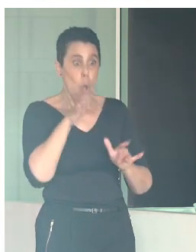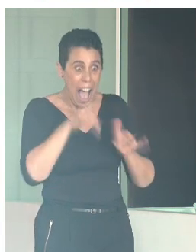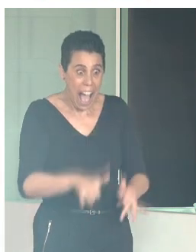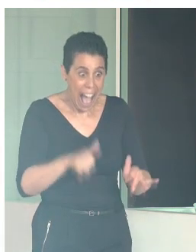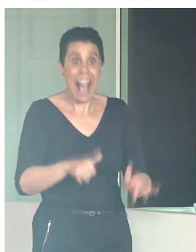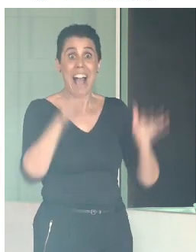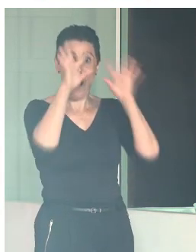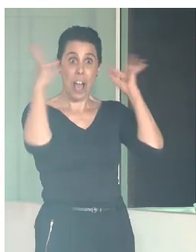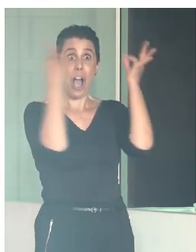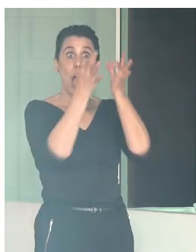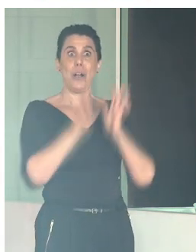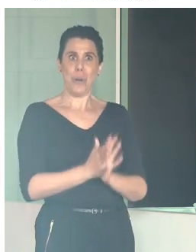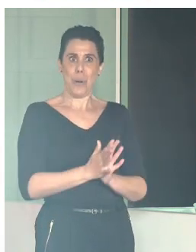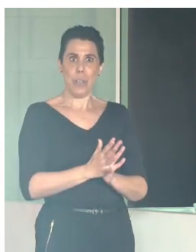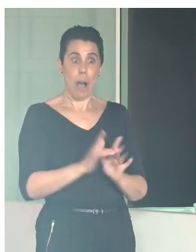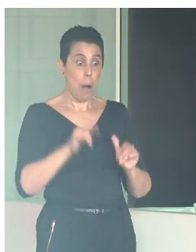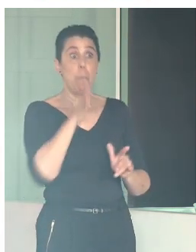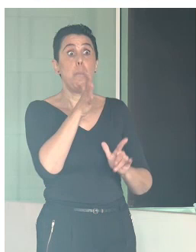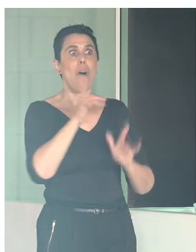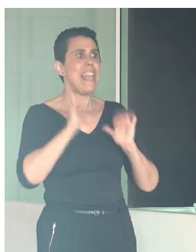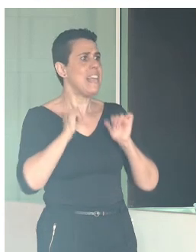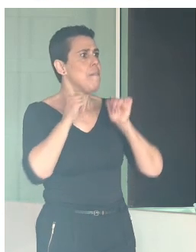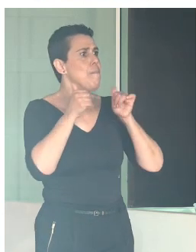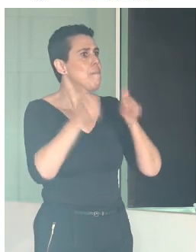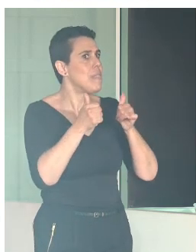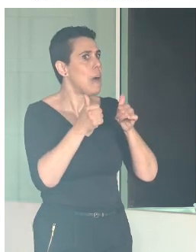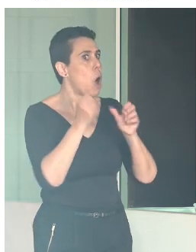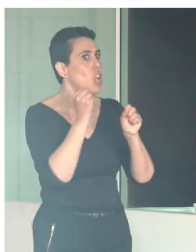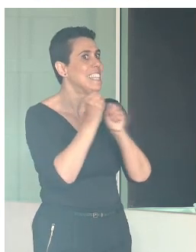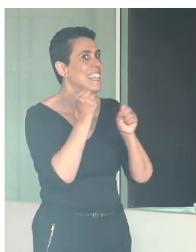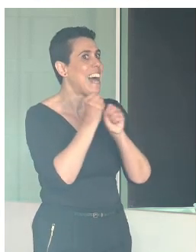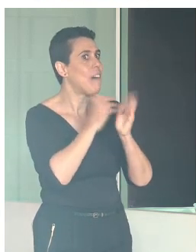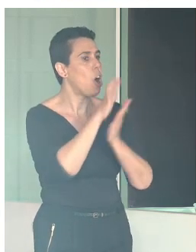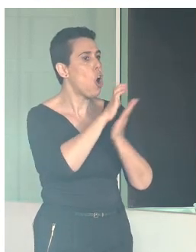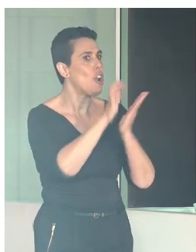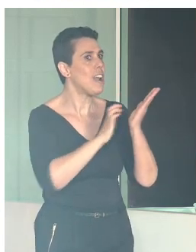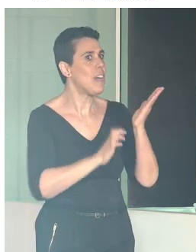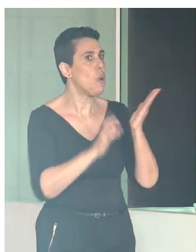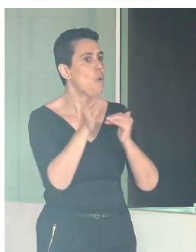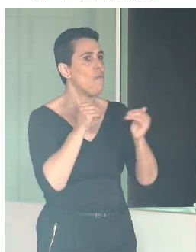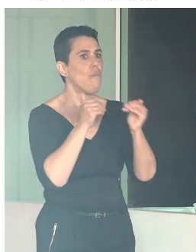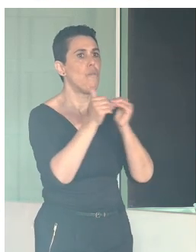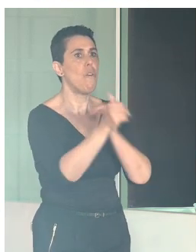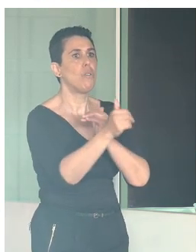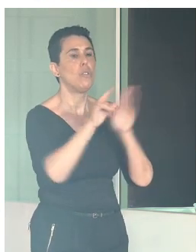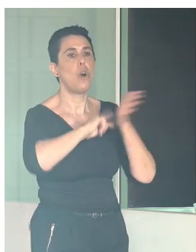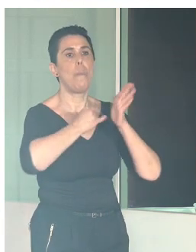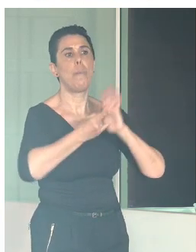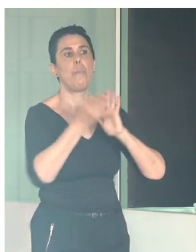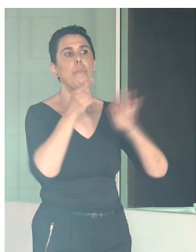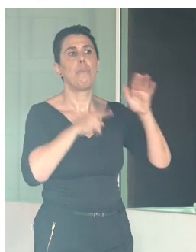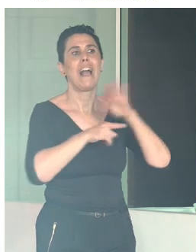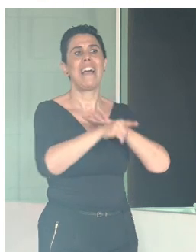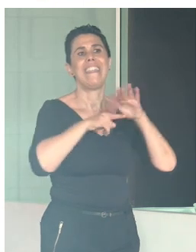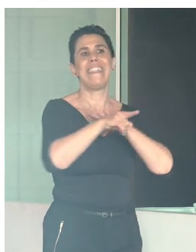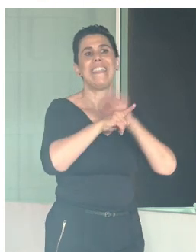iniciando los trabajos de redacción del futuro plan de gestión del casco histórico de Córdoba. Acabamos de crear